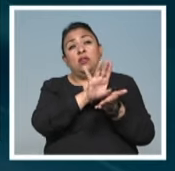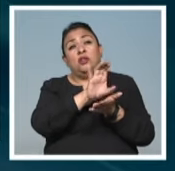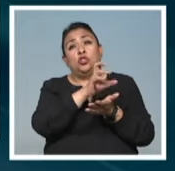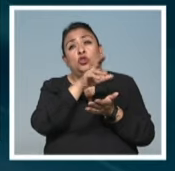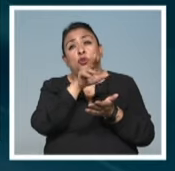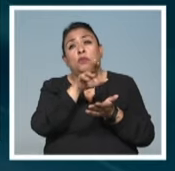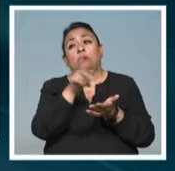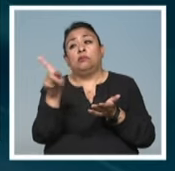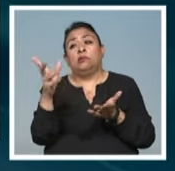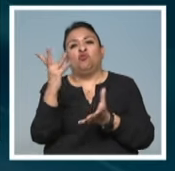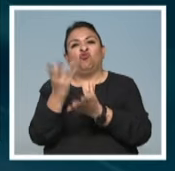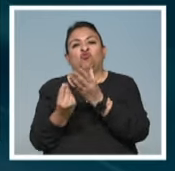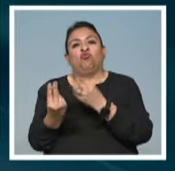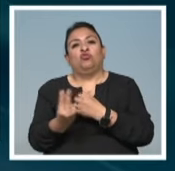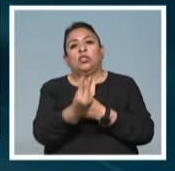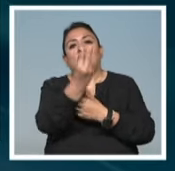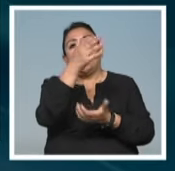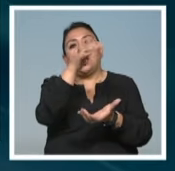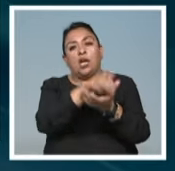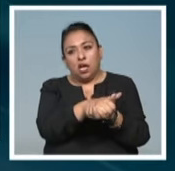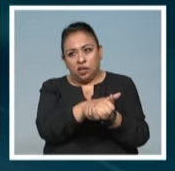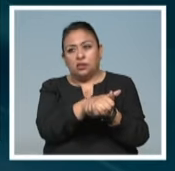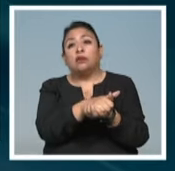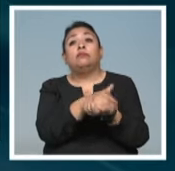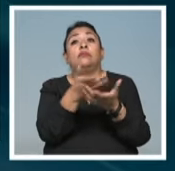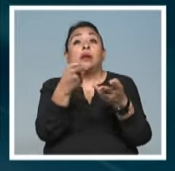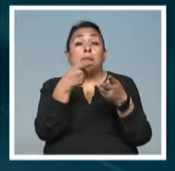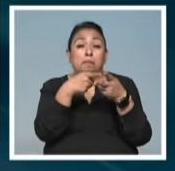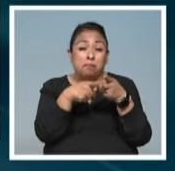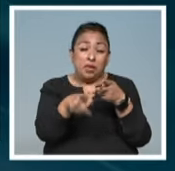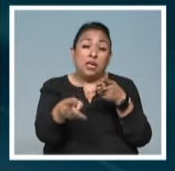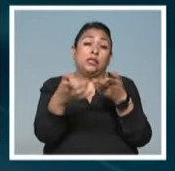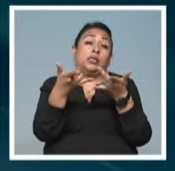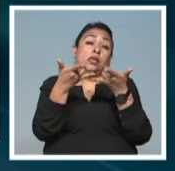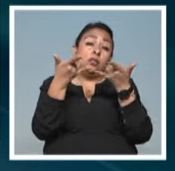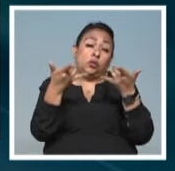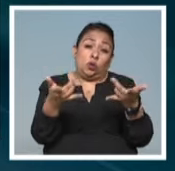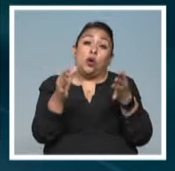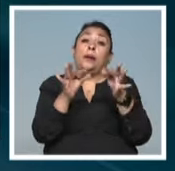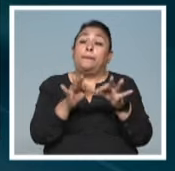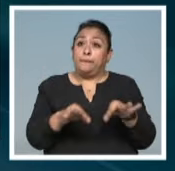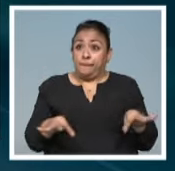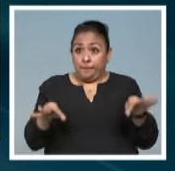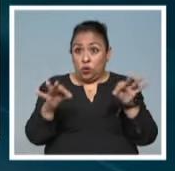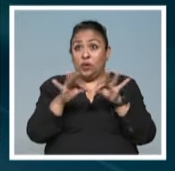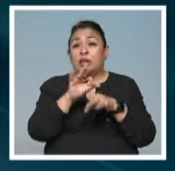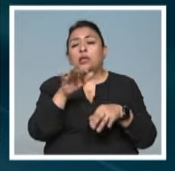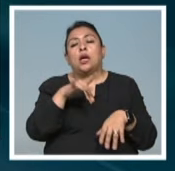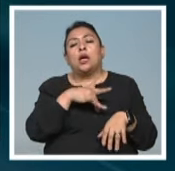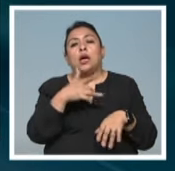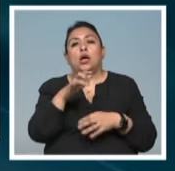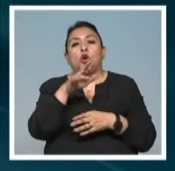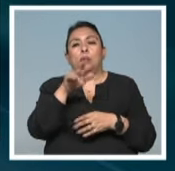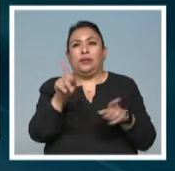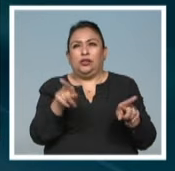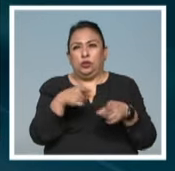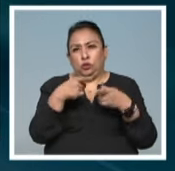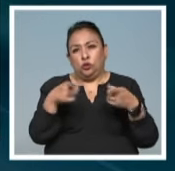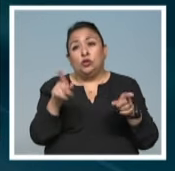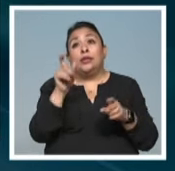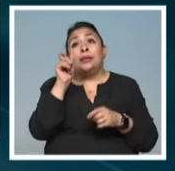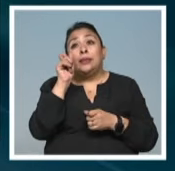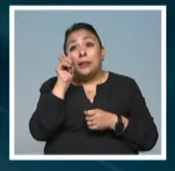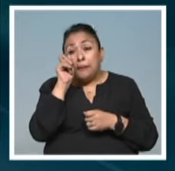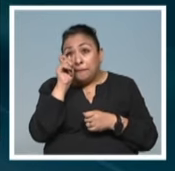Schumann, ella se escapa con él, se casan. Y ahí se empieza a escribir una de las historias más importantes del romanticismo musical y, por